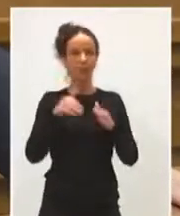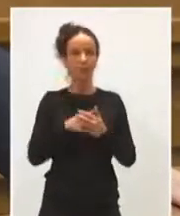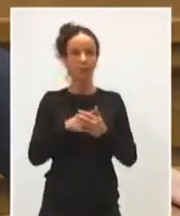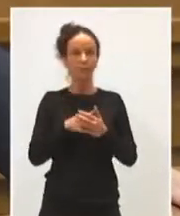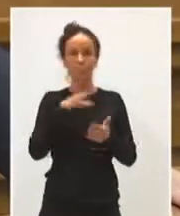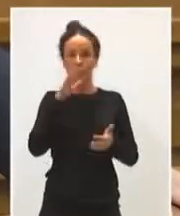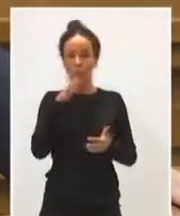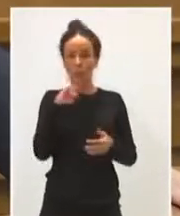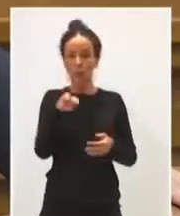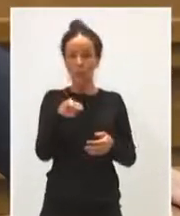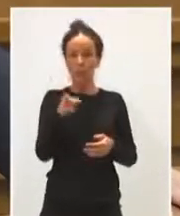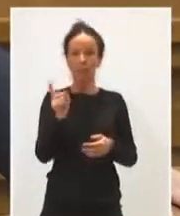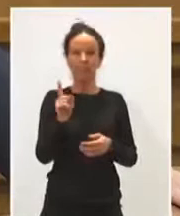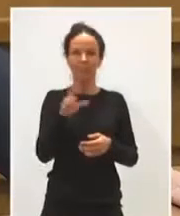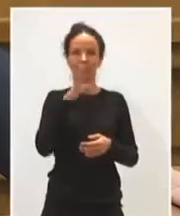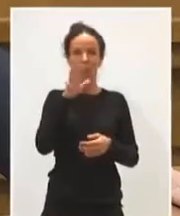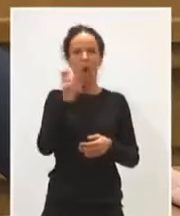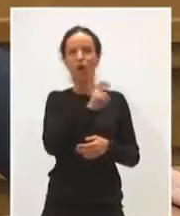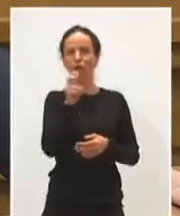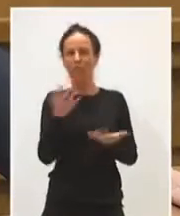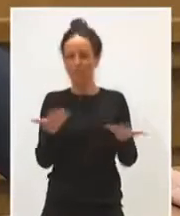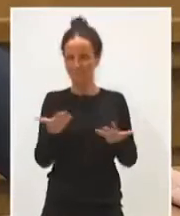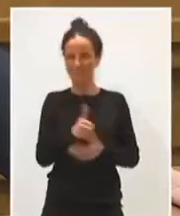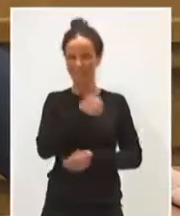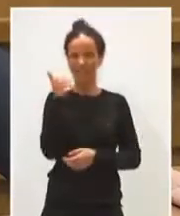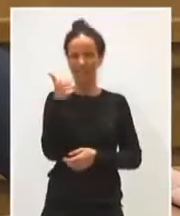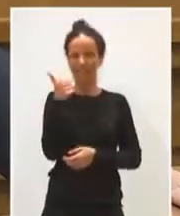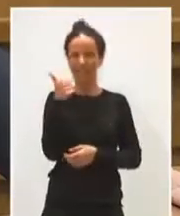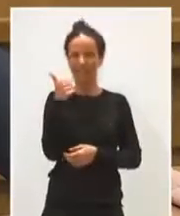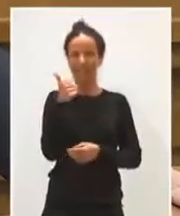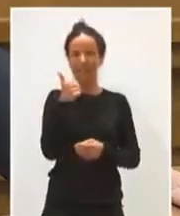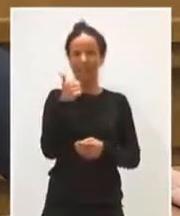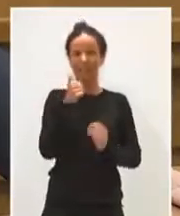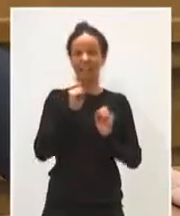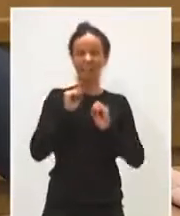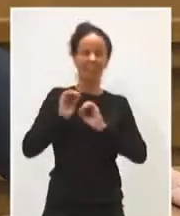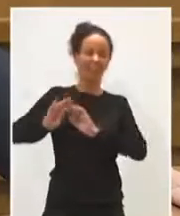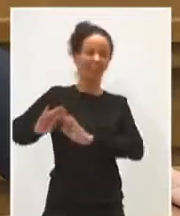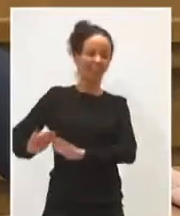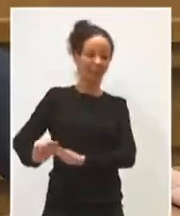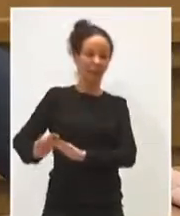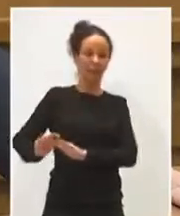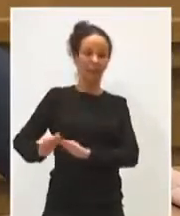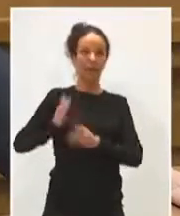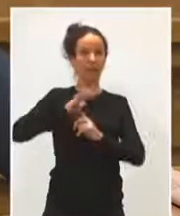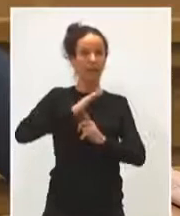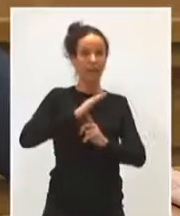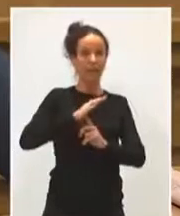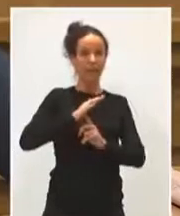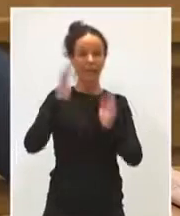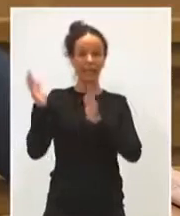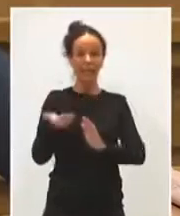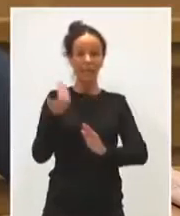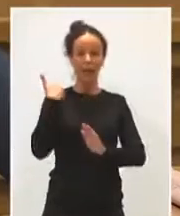esa causa, sino por otra más grave, que fue la dejadez, Castilla-La Mancha, en la anterior etapa, perdió,